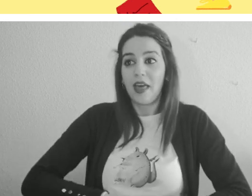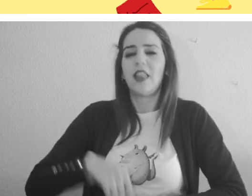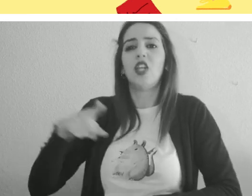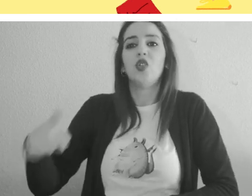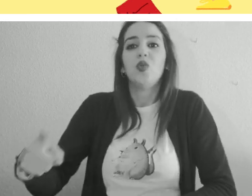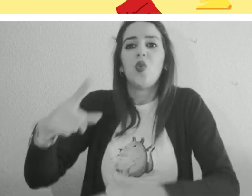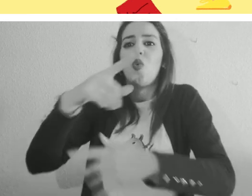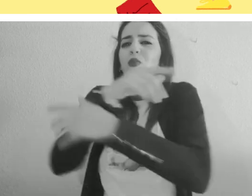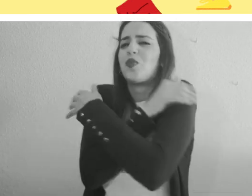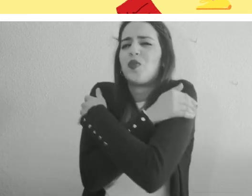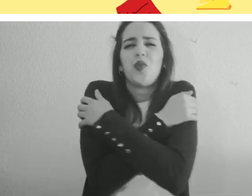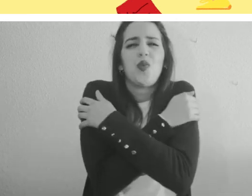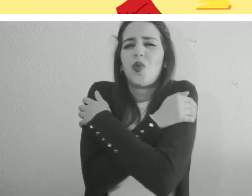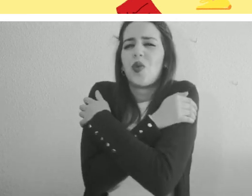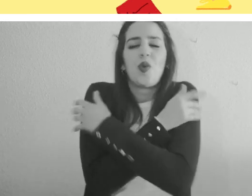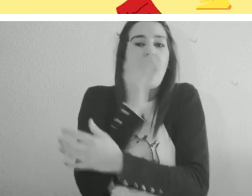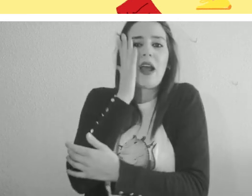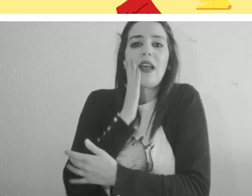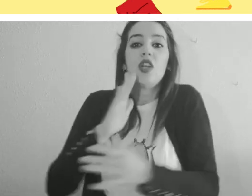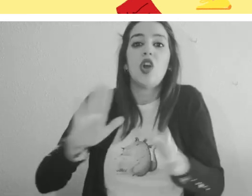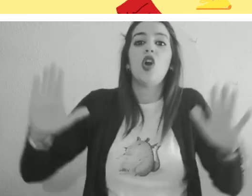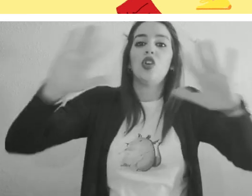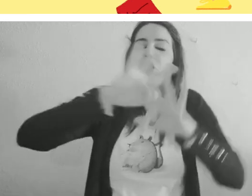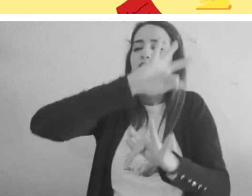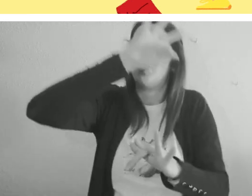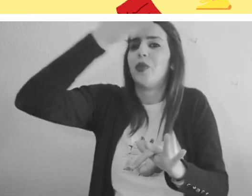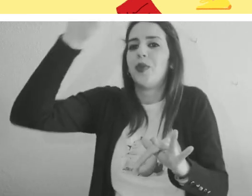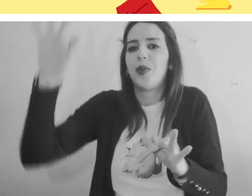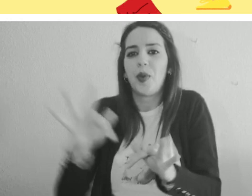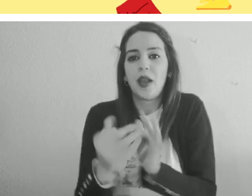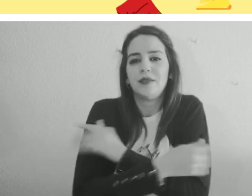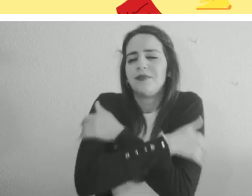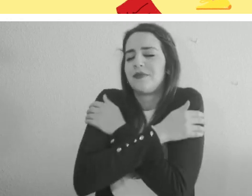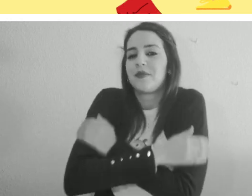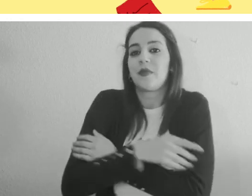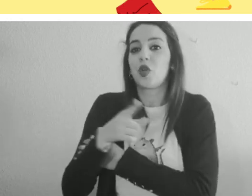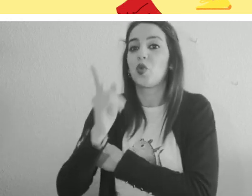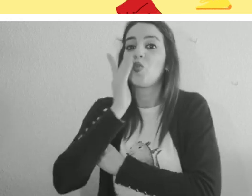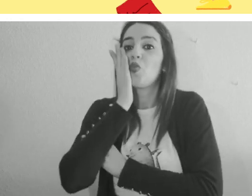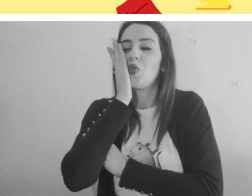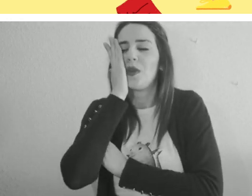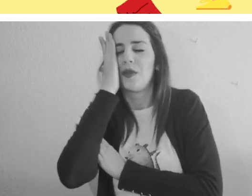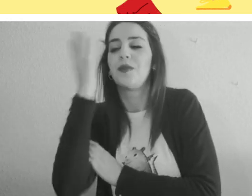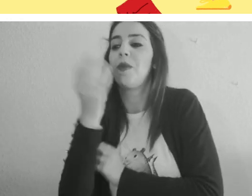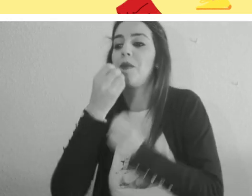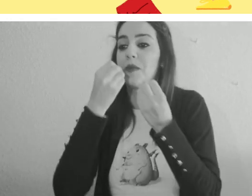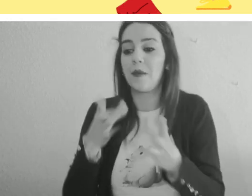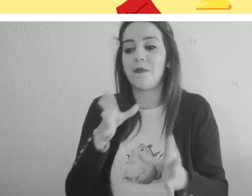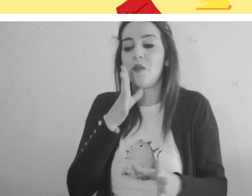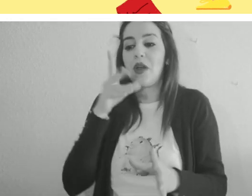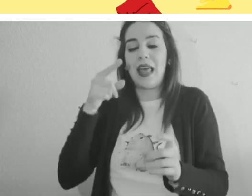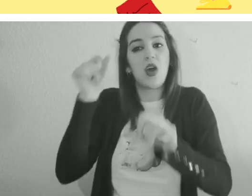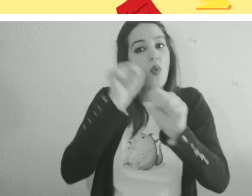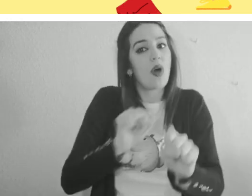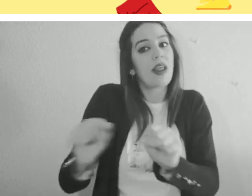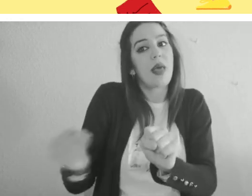cariño durante toda la noche. Vas a dormir bien. Él es el mejor guardián. Seguro que